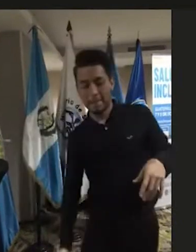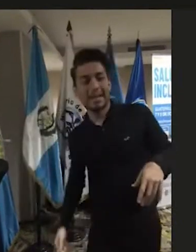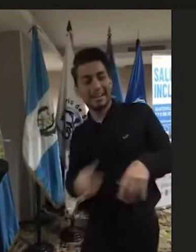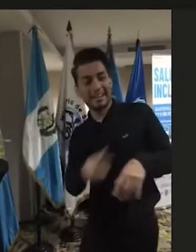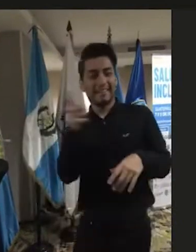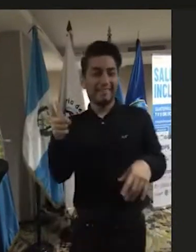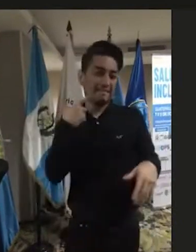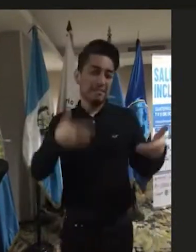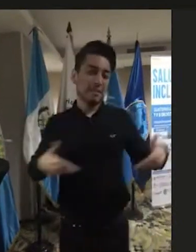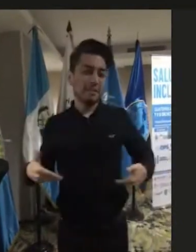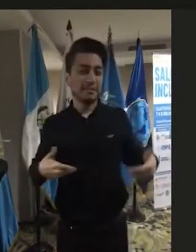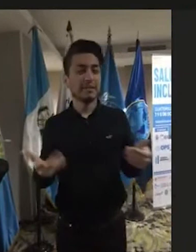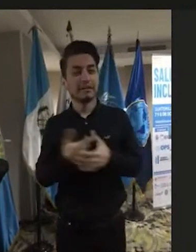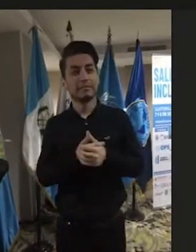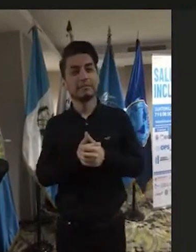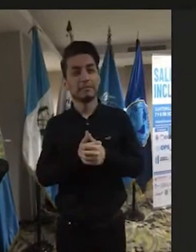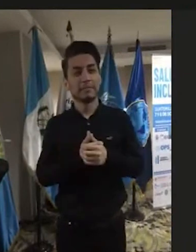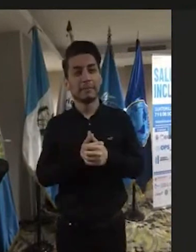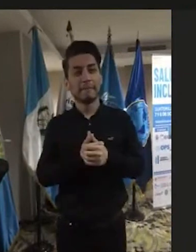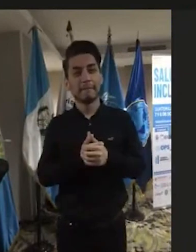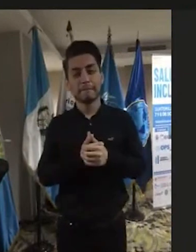Pero queda como anécdota.